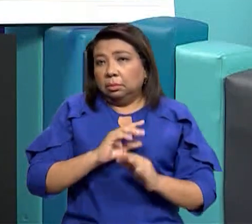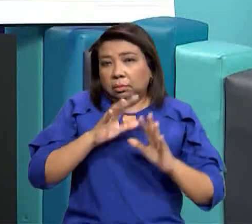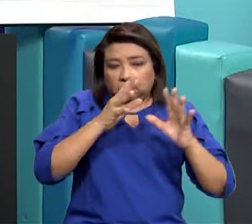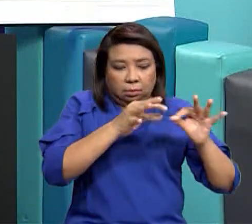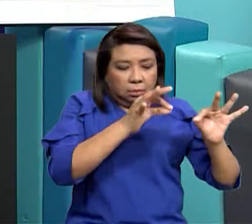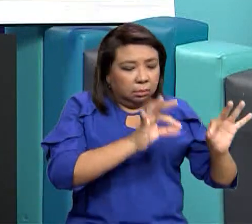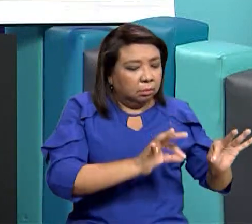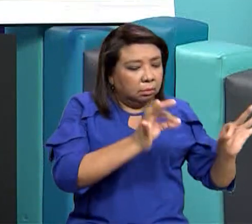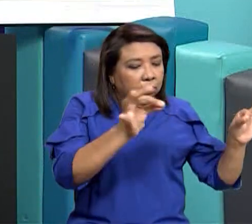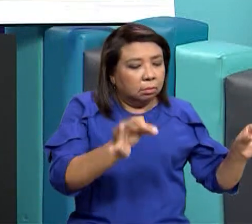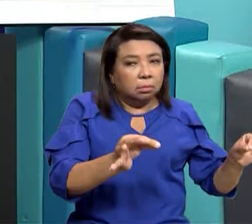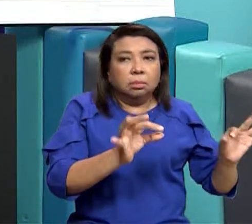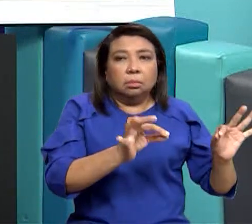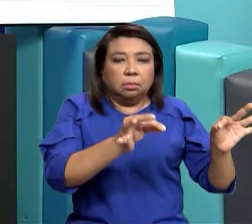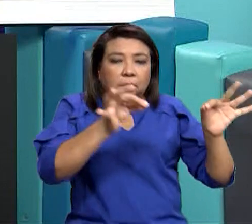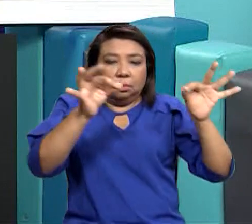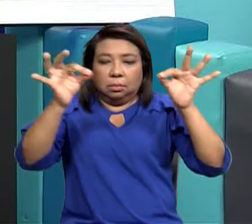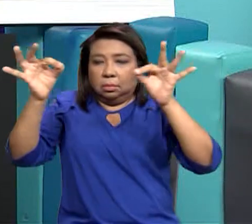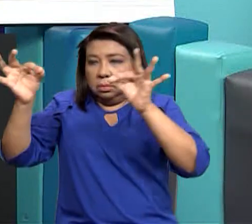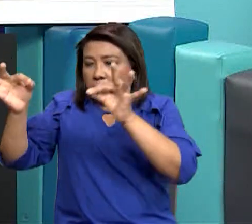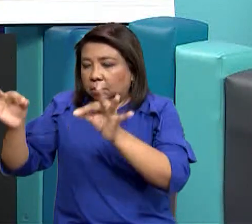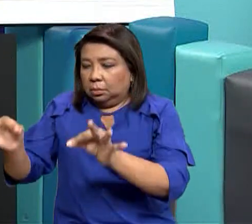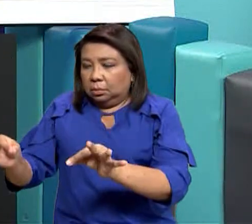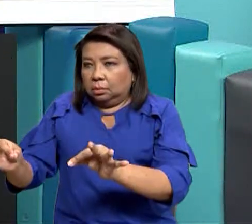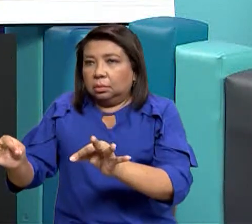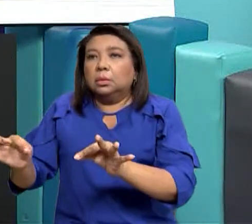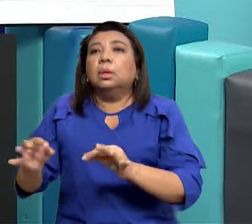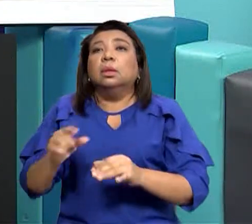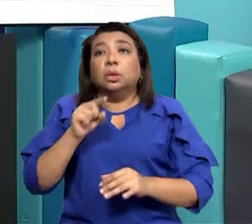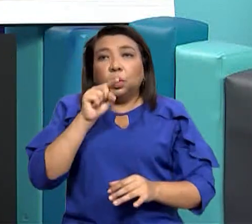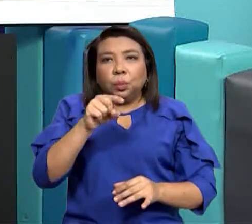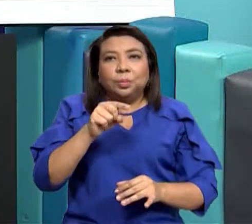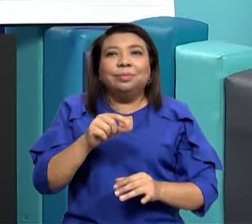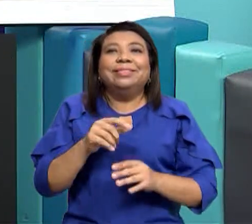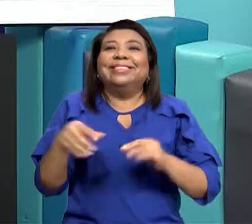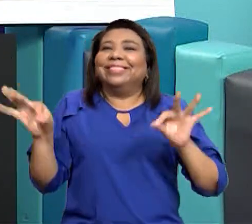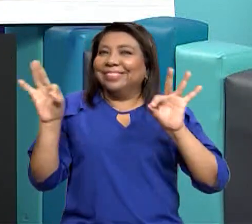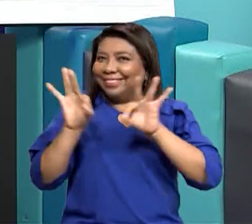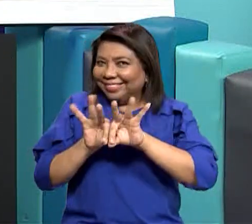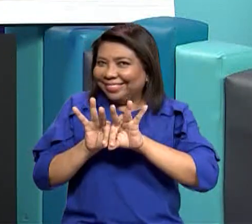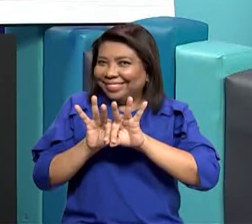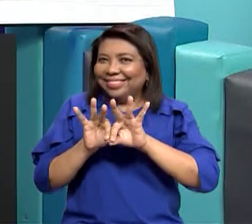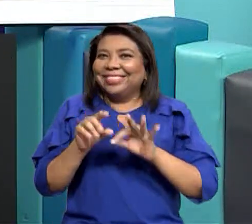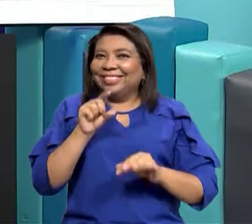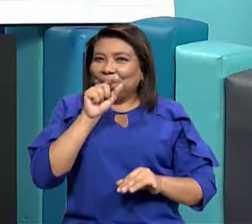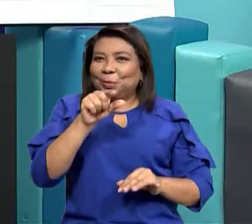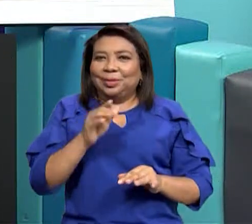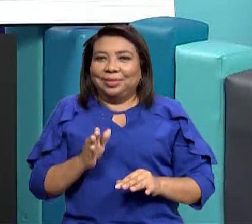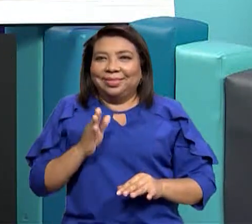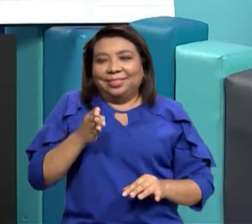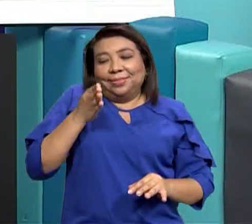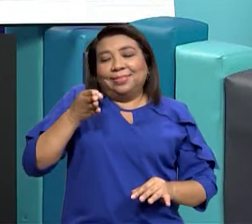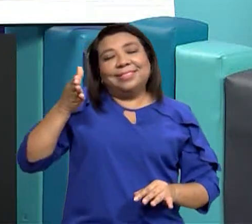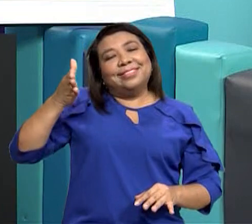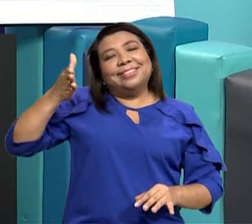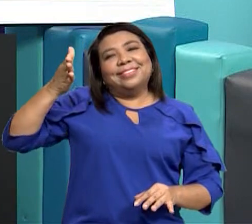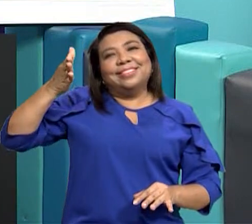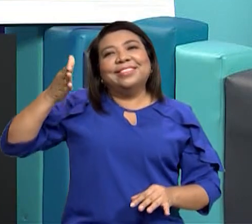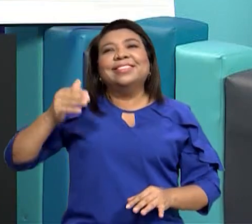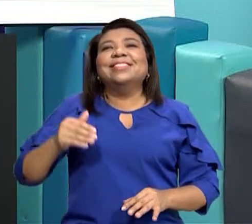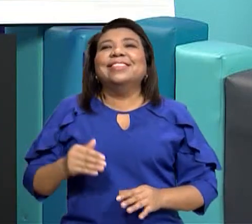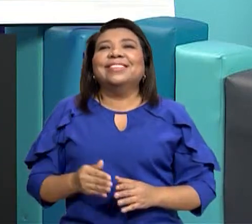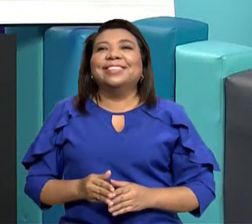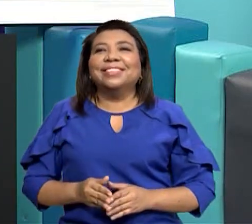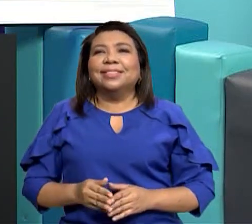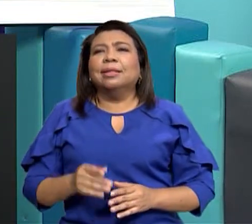practicando cosa de que cuando ya te incorpores a tu vida adulta lo puedas manejar de la mejor forma